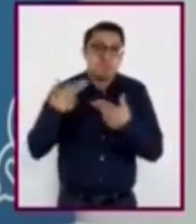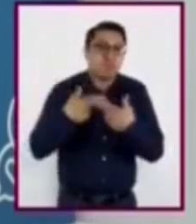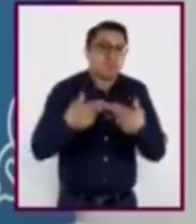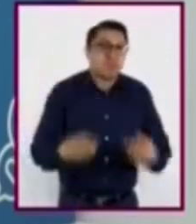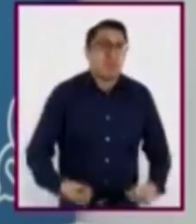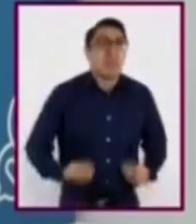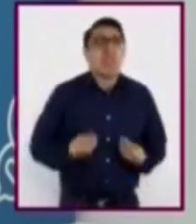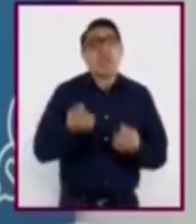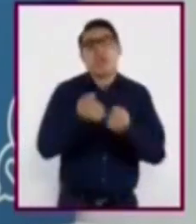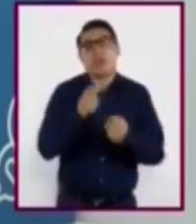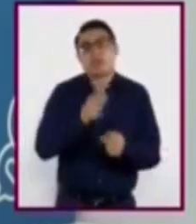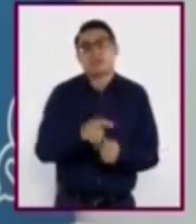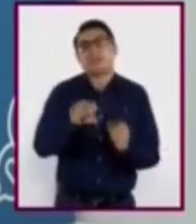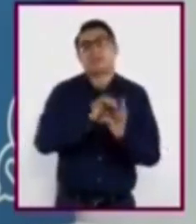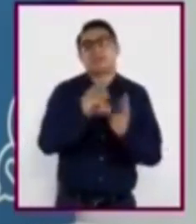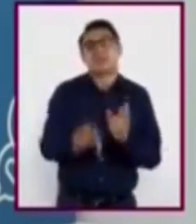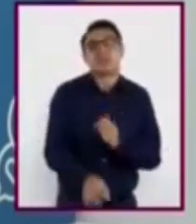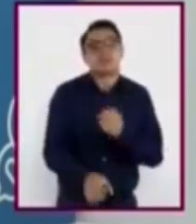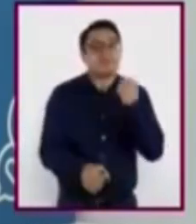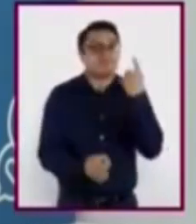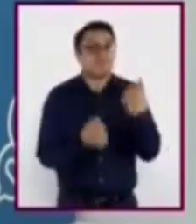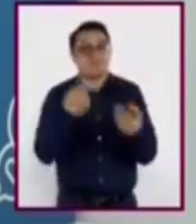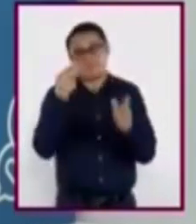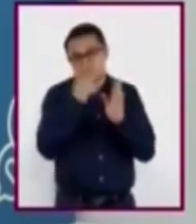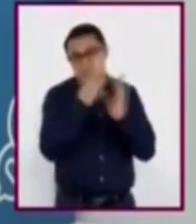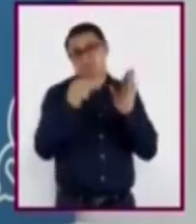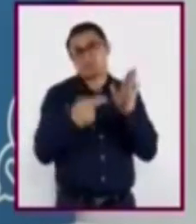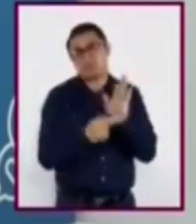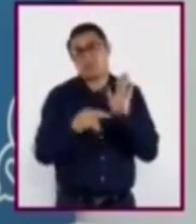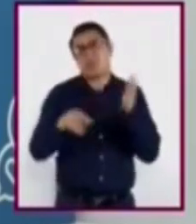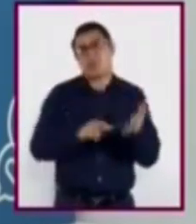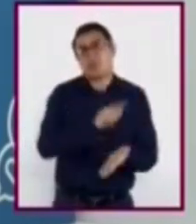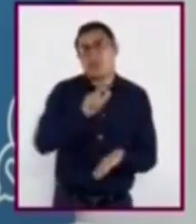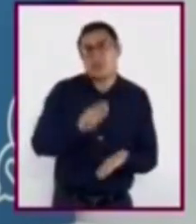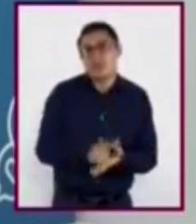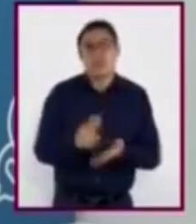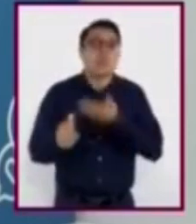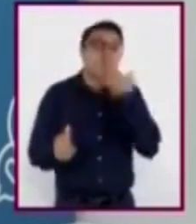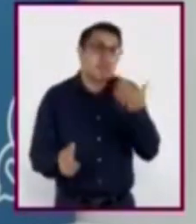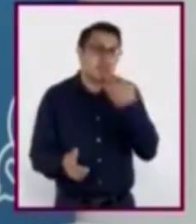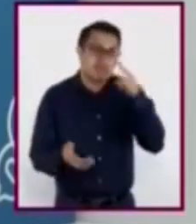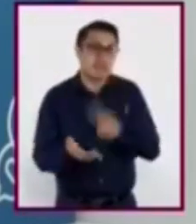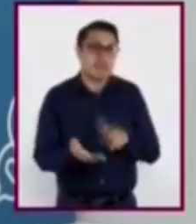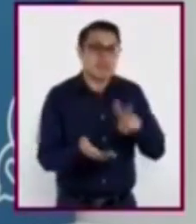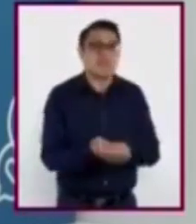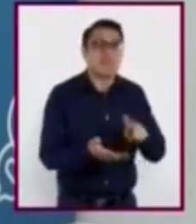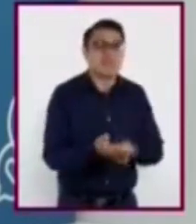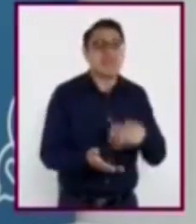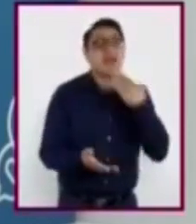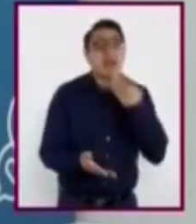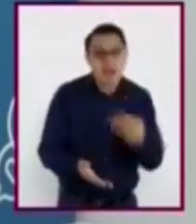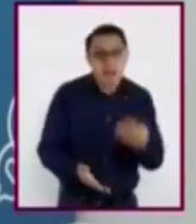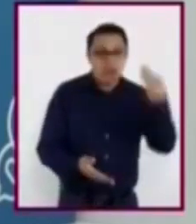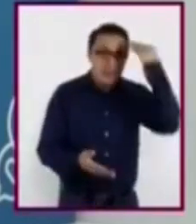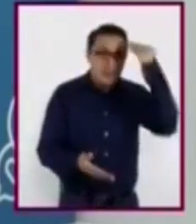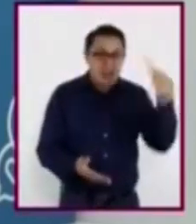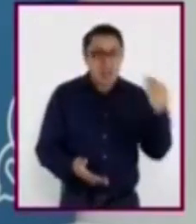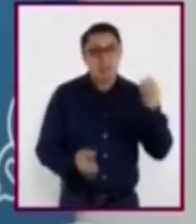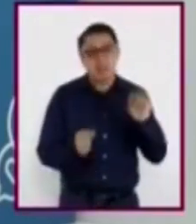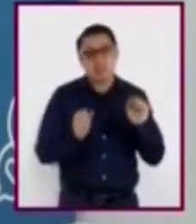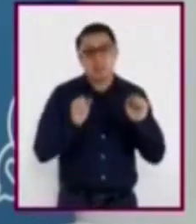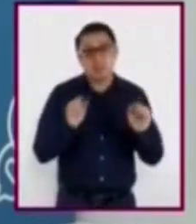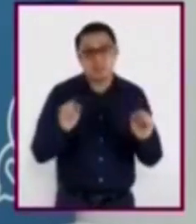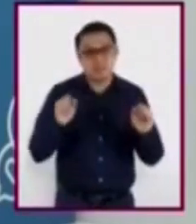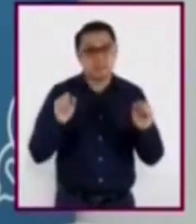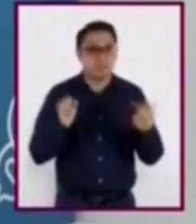Es decir, que ciertas normas, leyes y costumbres que son válidas en algún momento histórico, no necesariamente